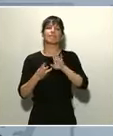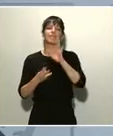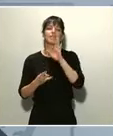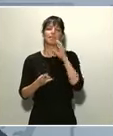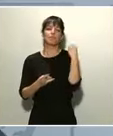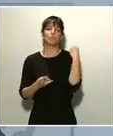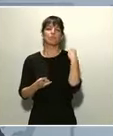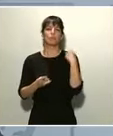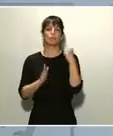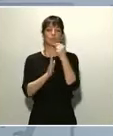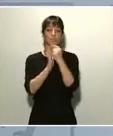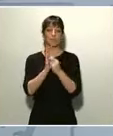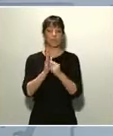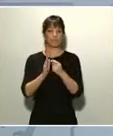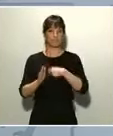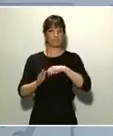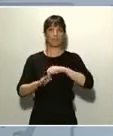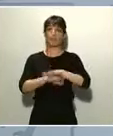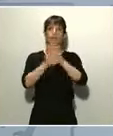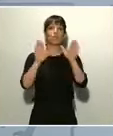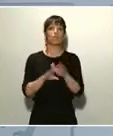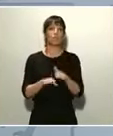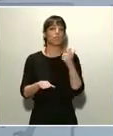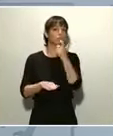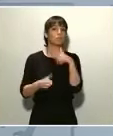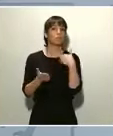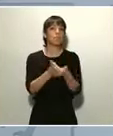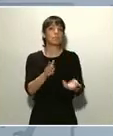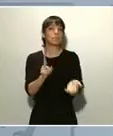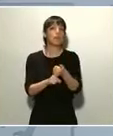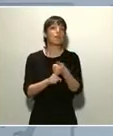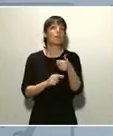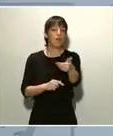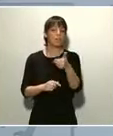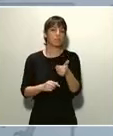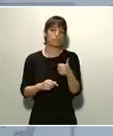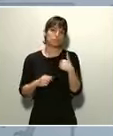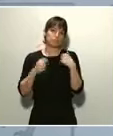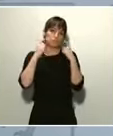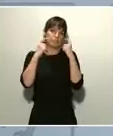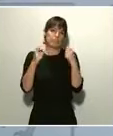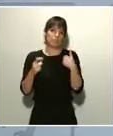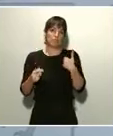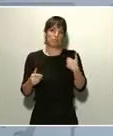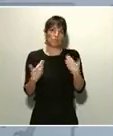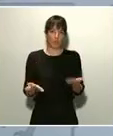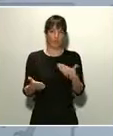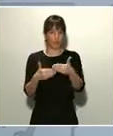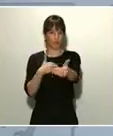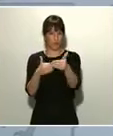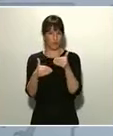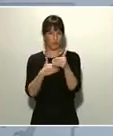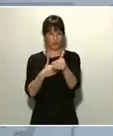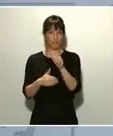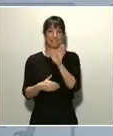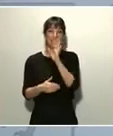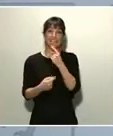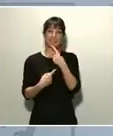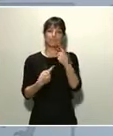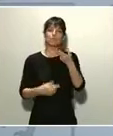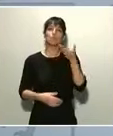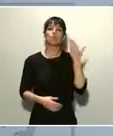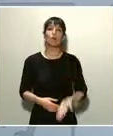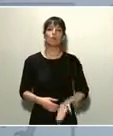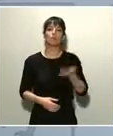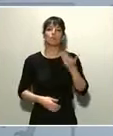Miren, nosotros vamos a tratar que sea cuanto antes. Y como he dicho antes, es muy importante, no solamente el compromiso del gobierno